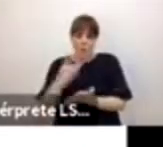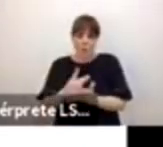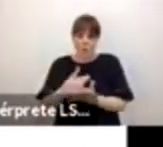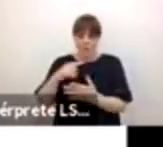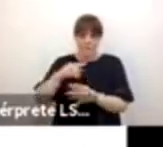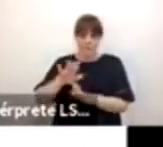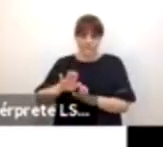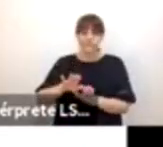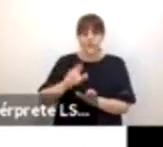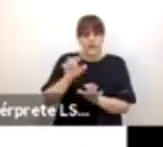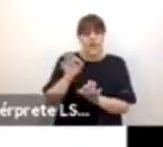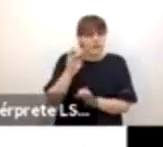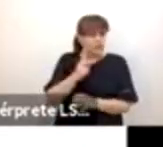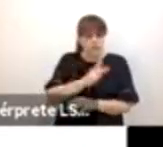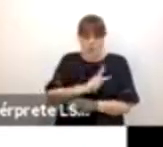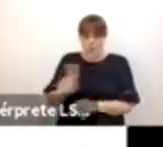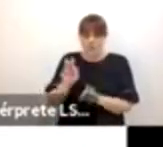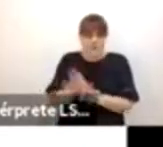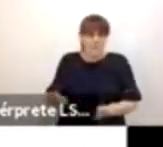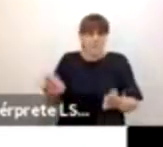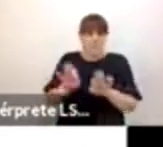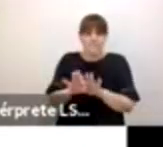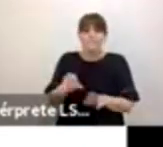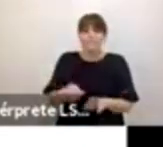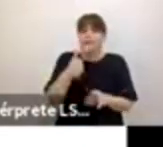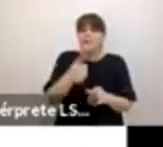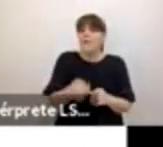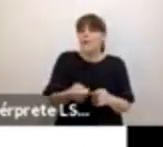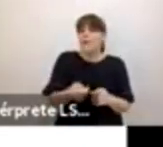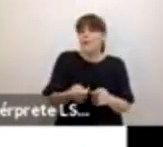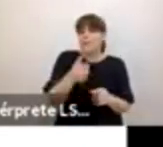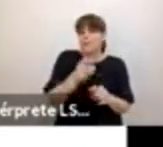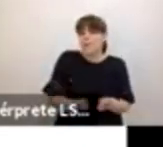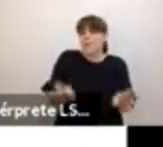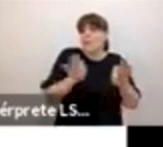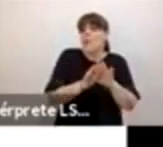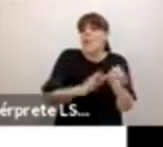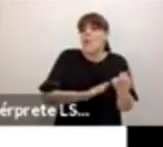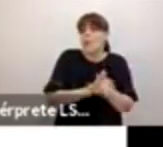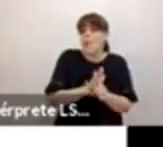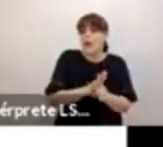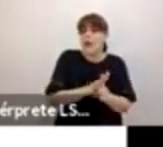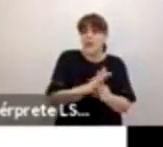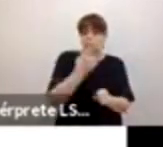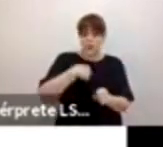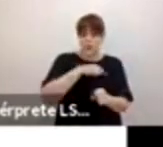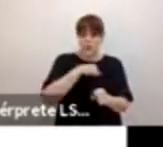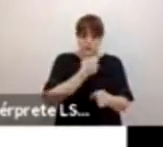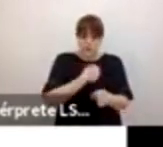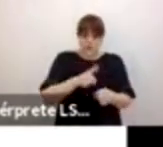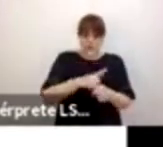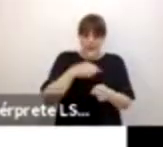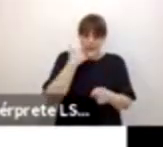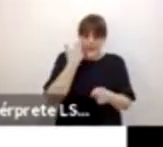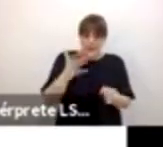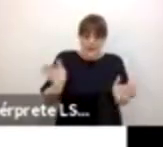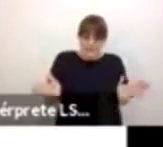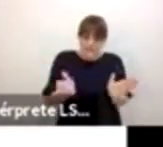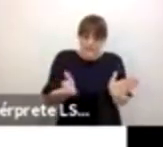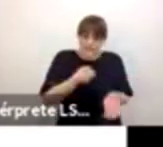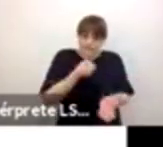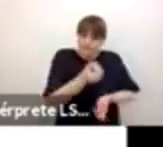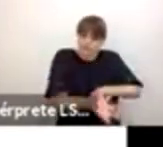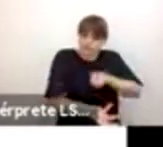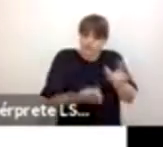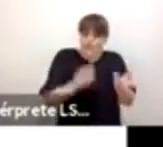fundamentales, pero tienen que ver también con lo que como sociedad queremos construir para las niñas, los niños